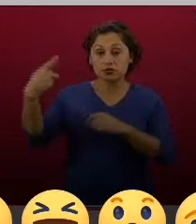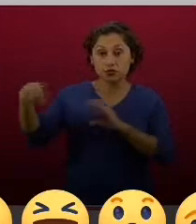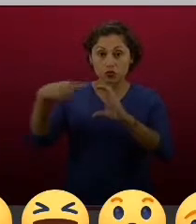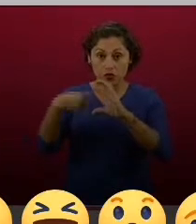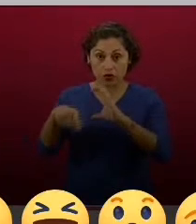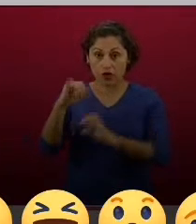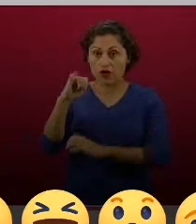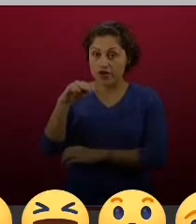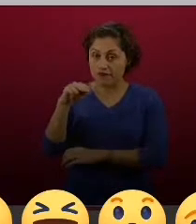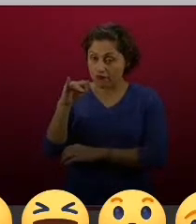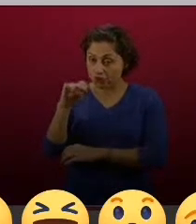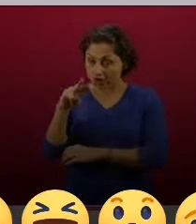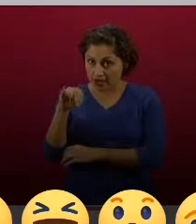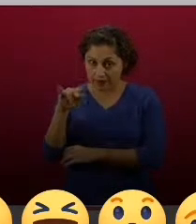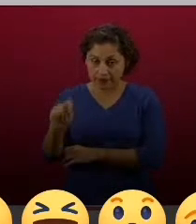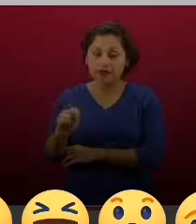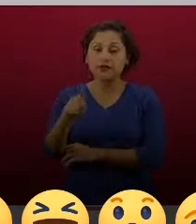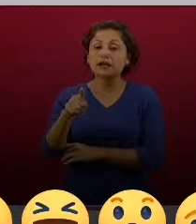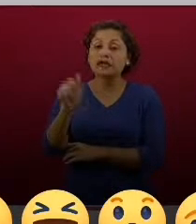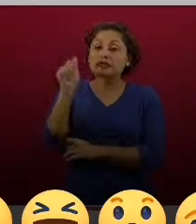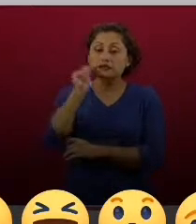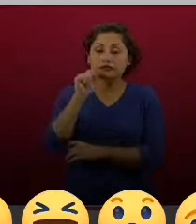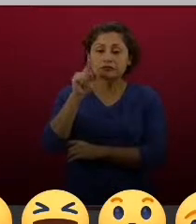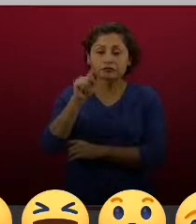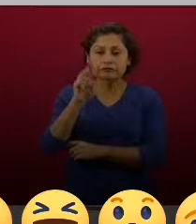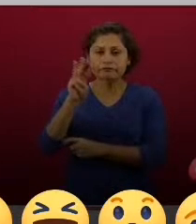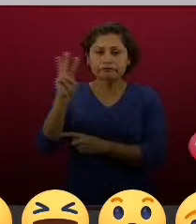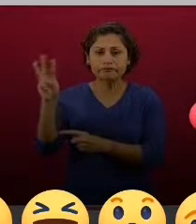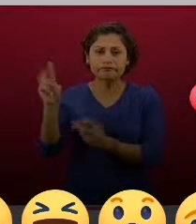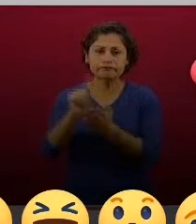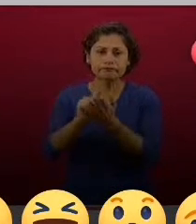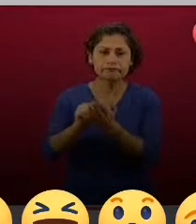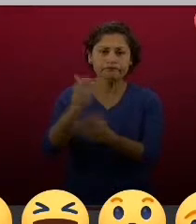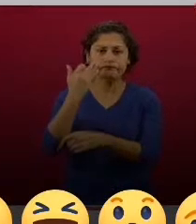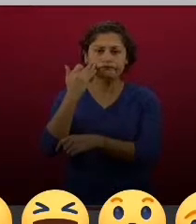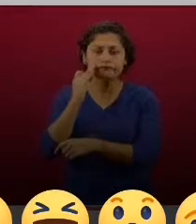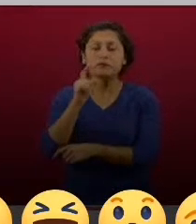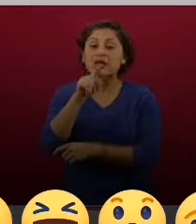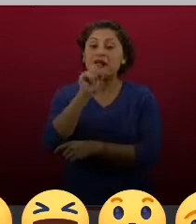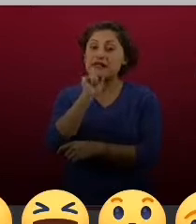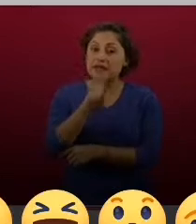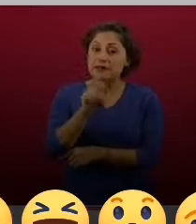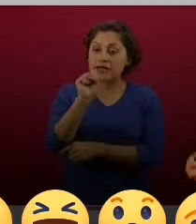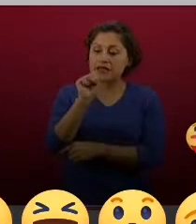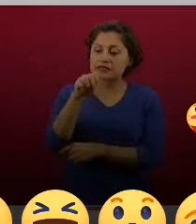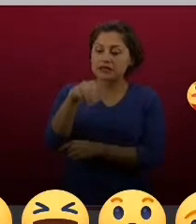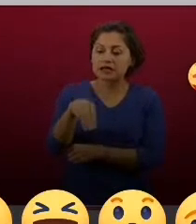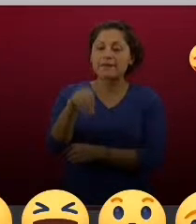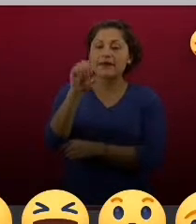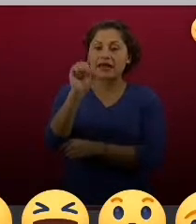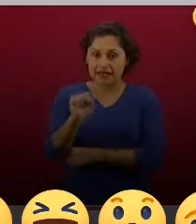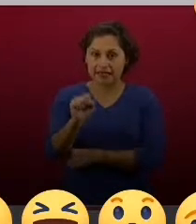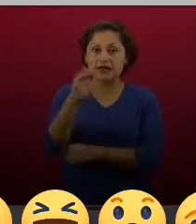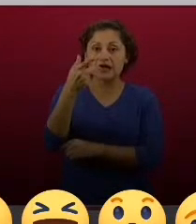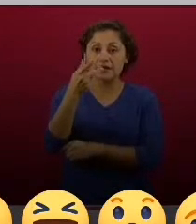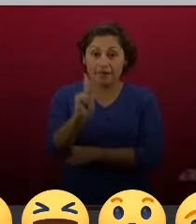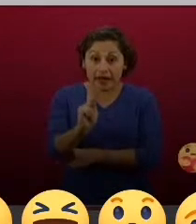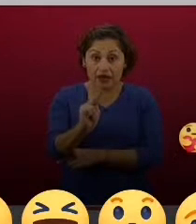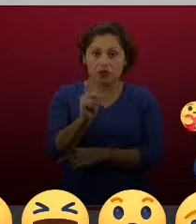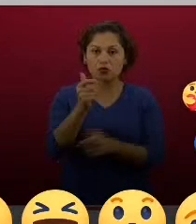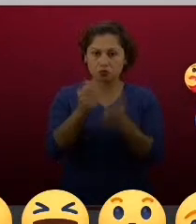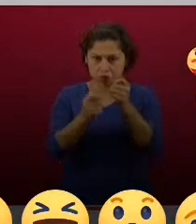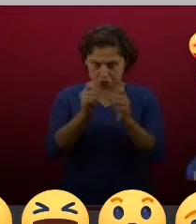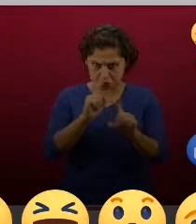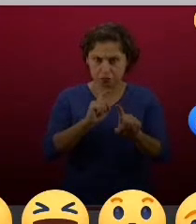redes sociales en todos sus aspectos. Y el teléfono SMS, donde sí les llegan mensajes, pero que no pedimos información,